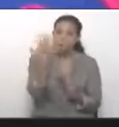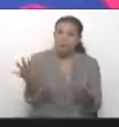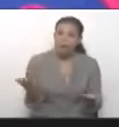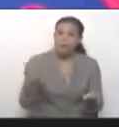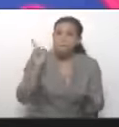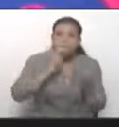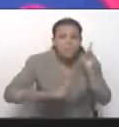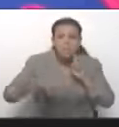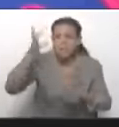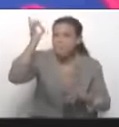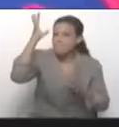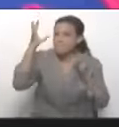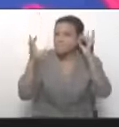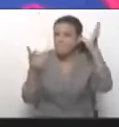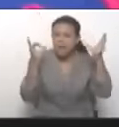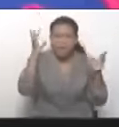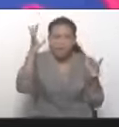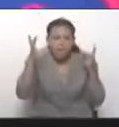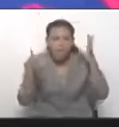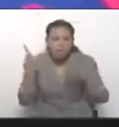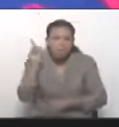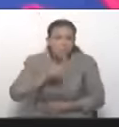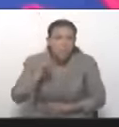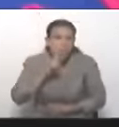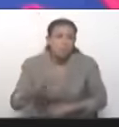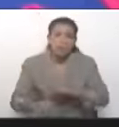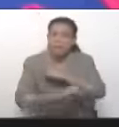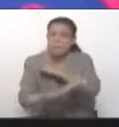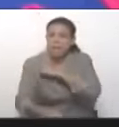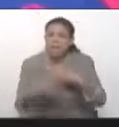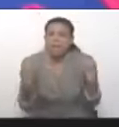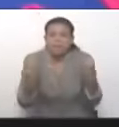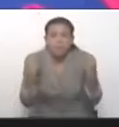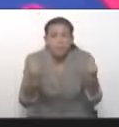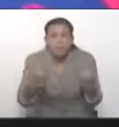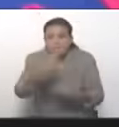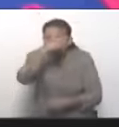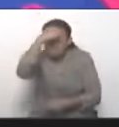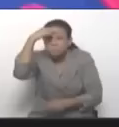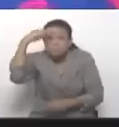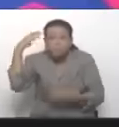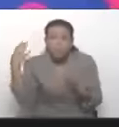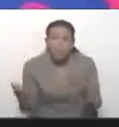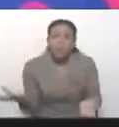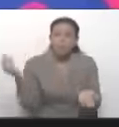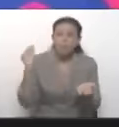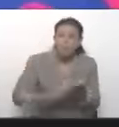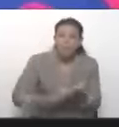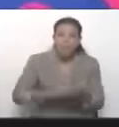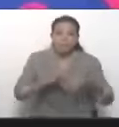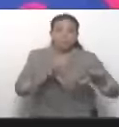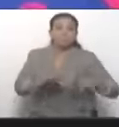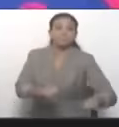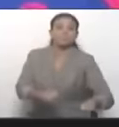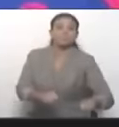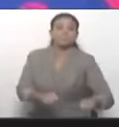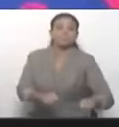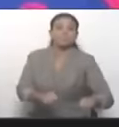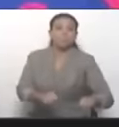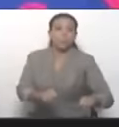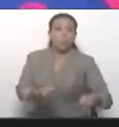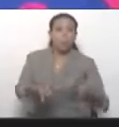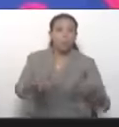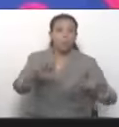cuándo la mentira? ¿Hasta cuándo el fraude? Para tratar de posicionar un